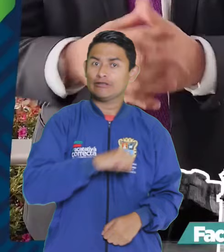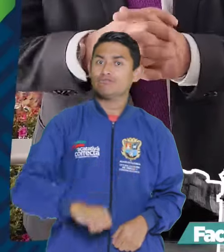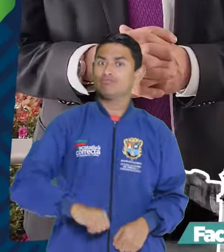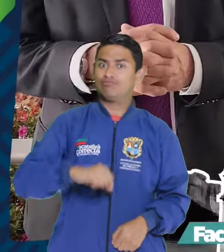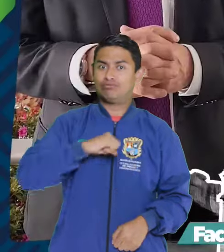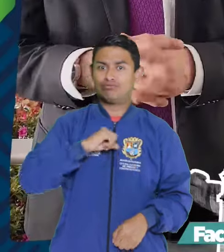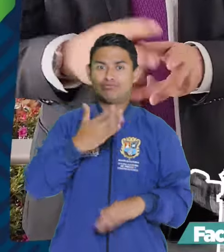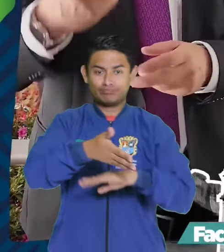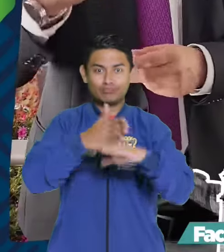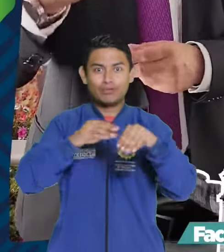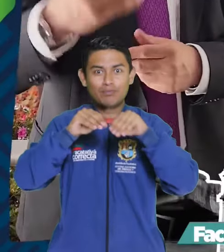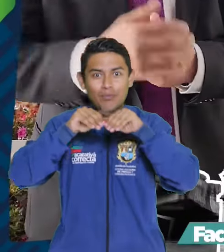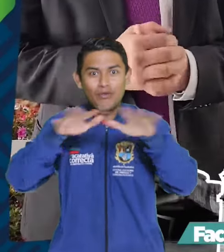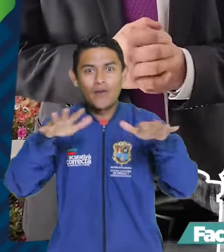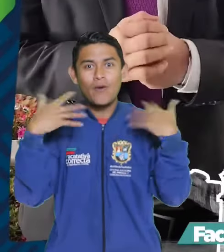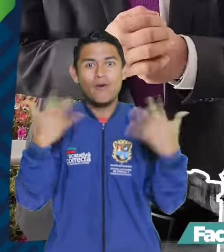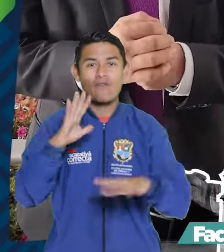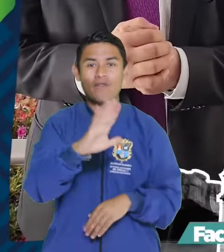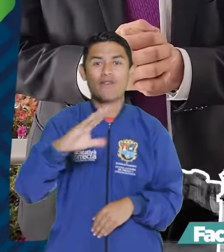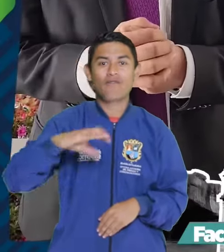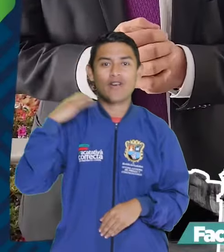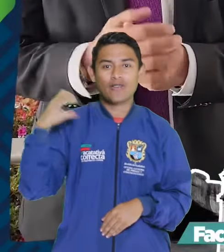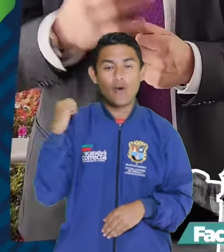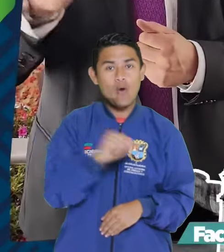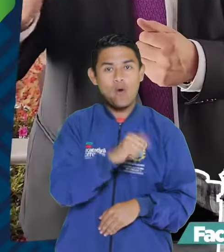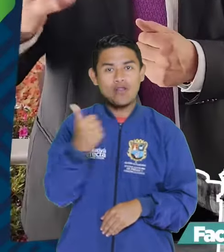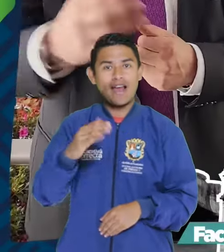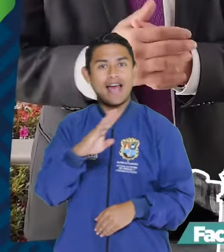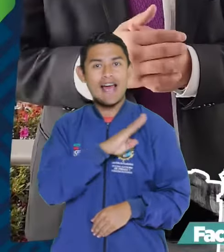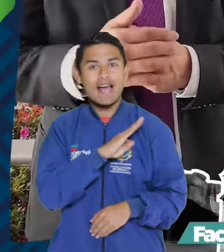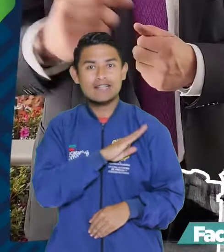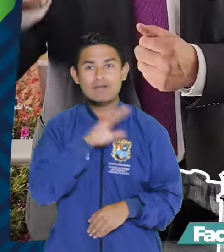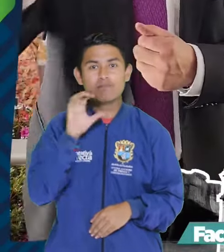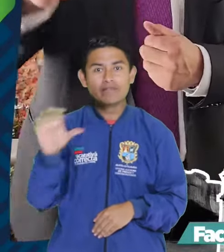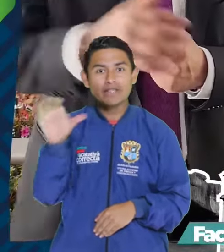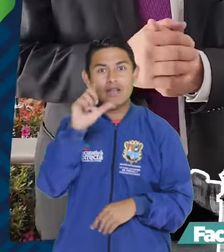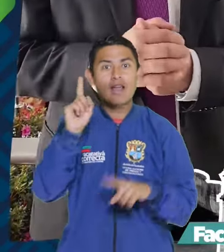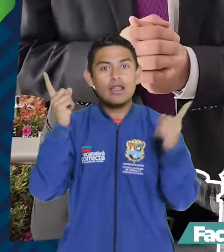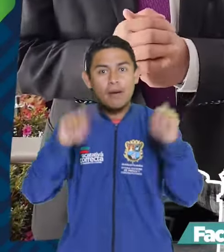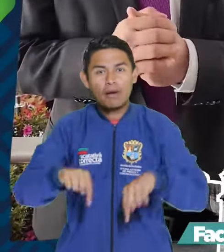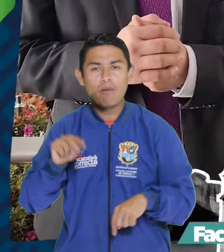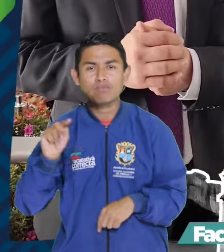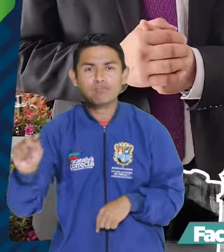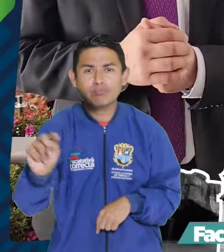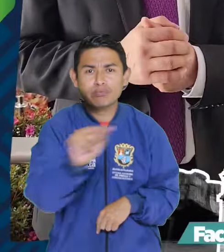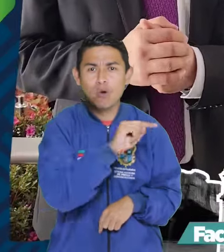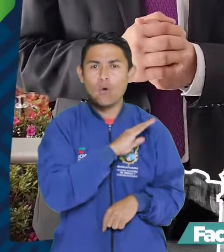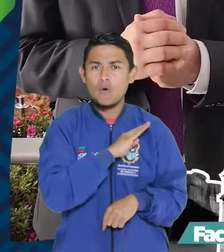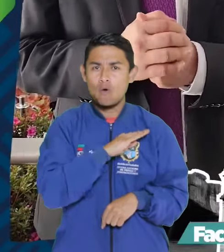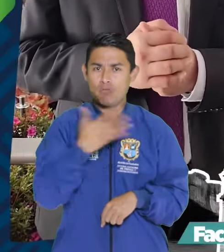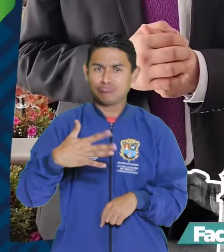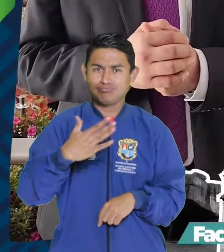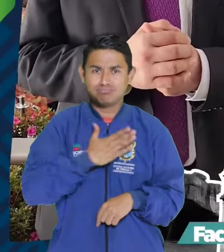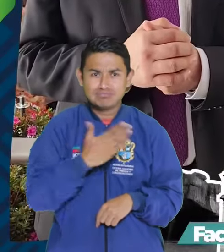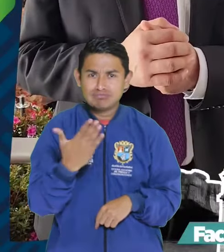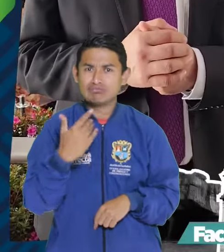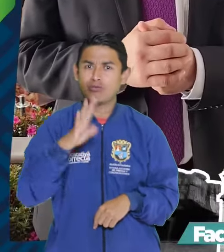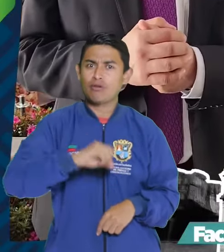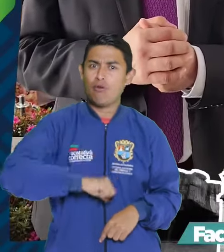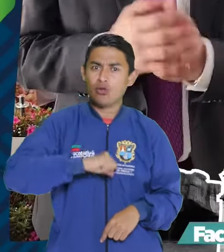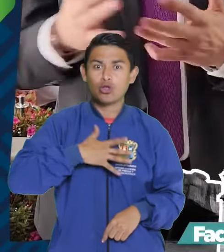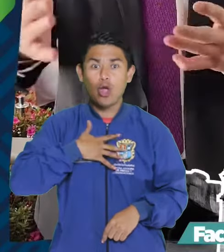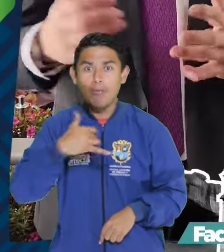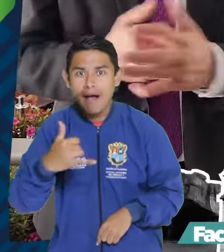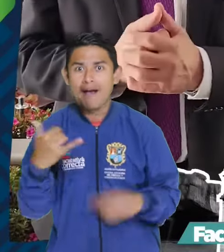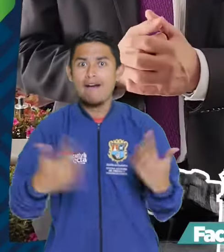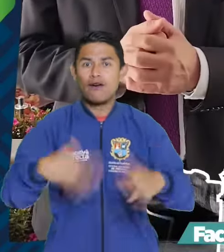representar a Facuadrativa. Solo dos alcaldes del país estuvimos acá, el alcalde de Yopal y el alcalde de Facuadrativa. Por supuesto muy orgullosos de